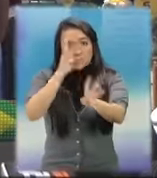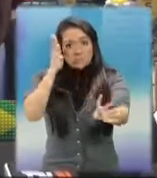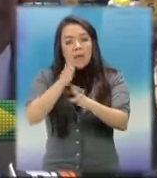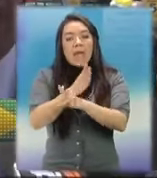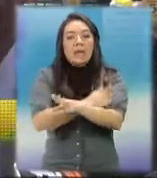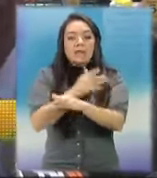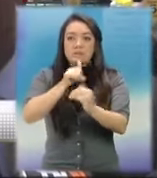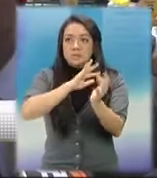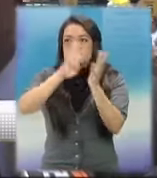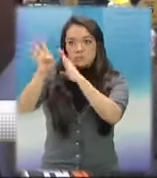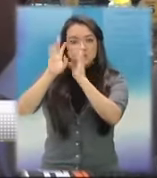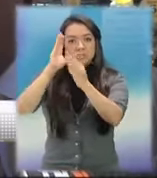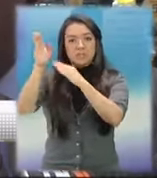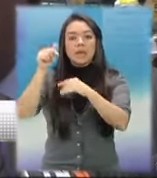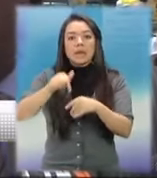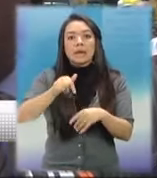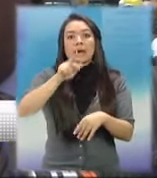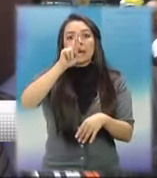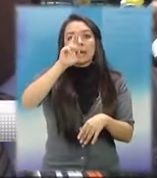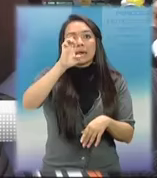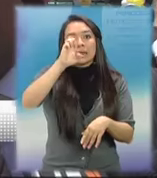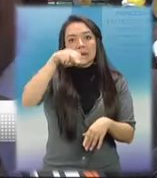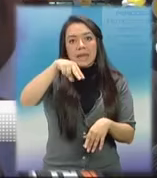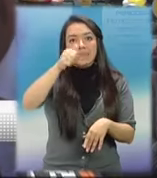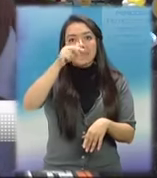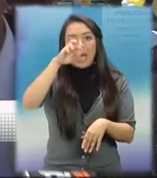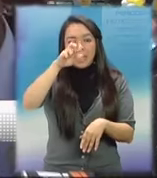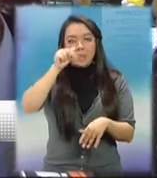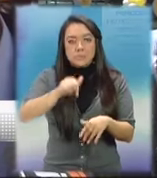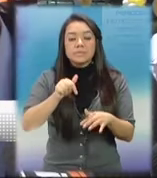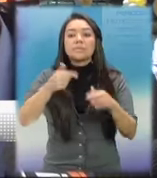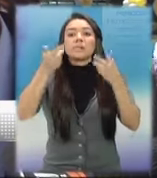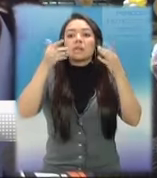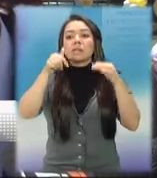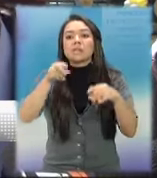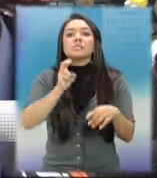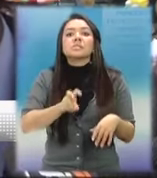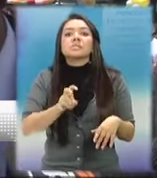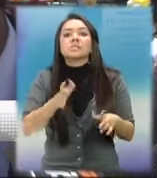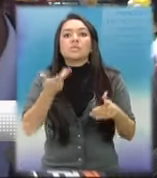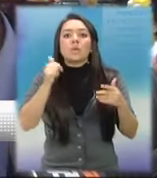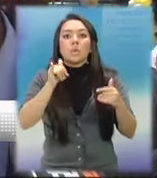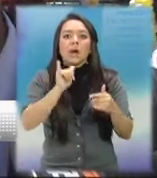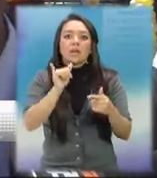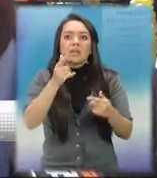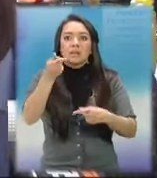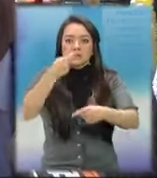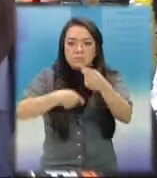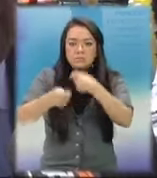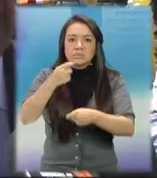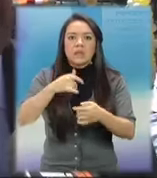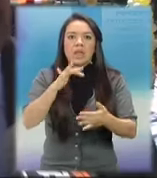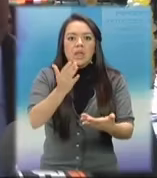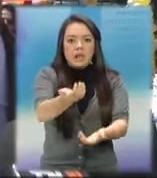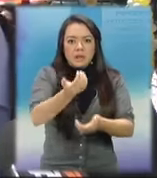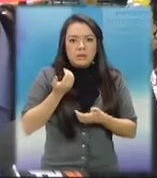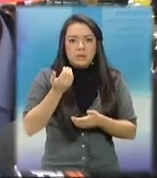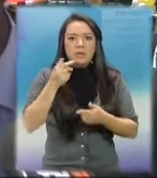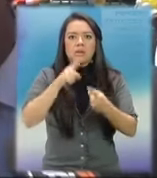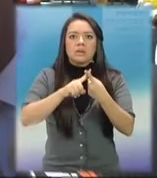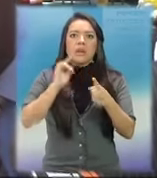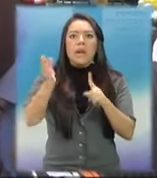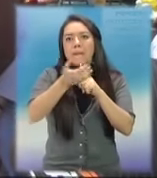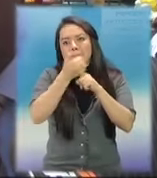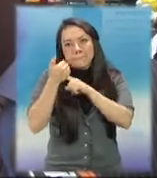nosotros y que creemos que van a facilitar, van a ser temas que tienen que ver con seguridad, trata de personas, adopciones ilegales, el